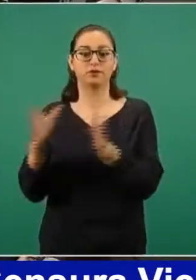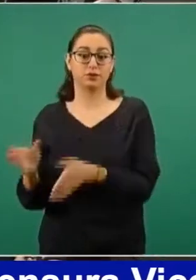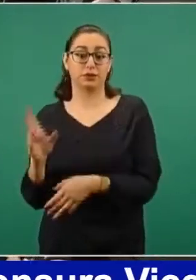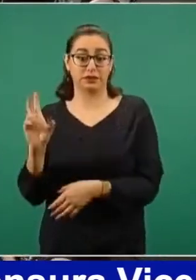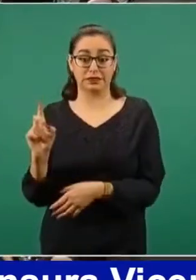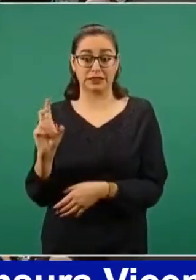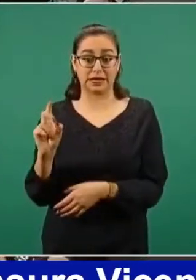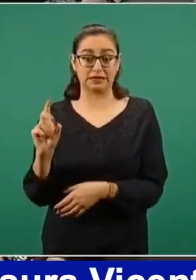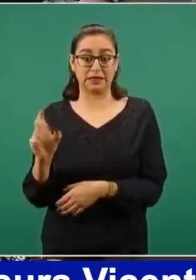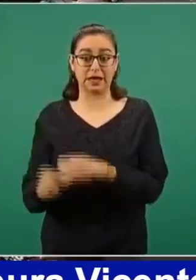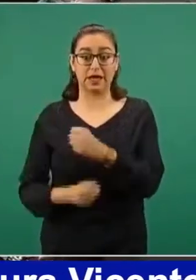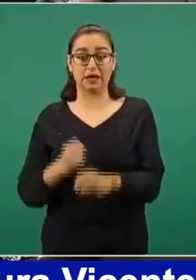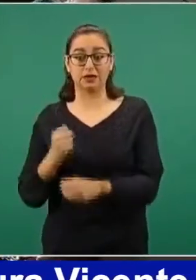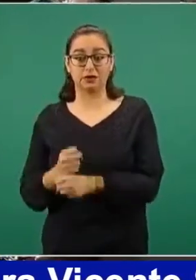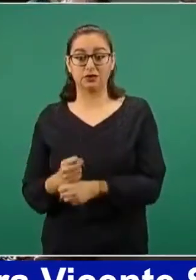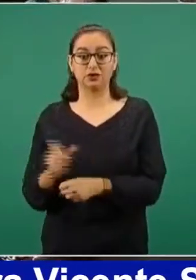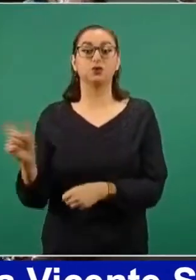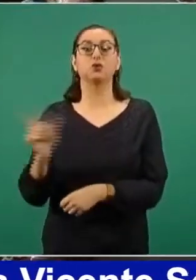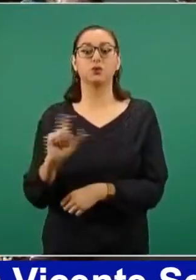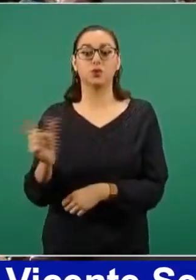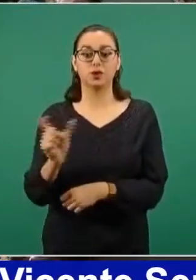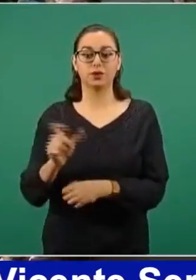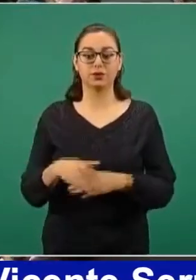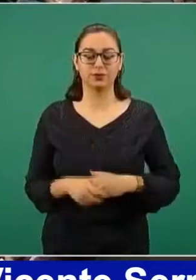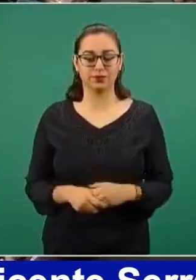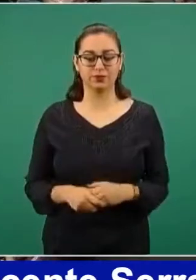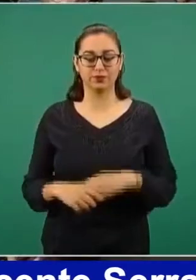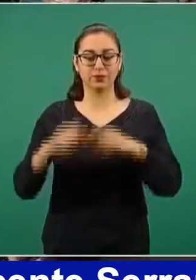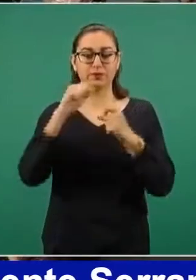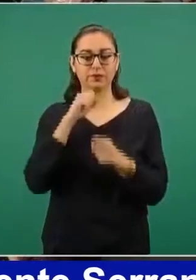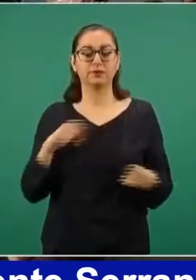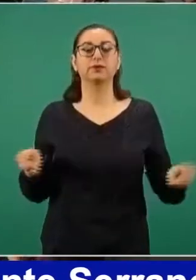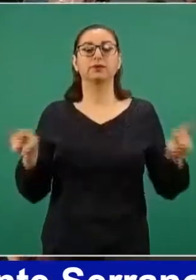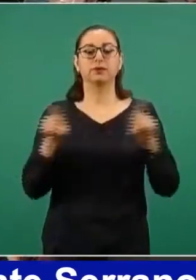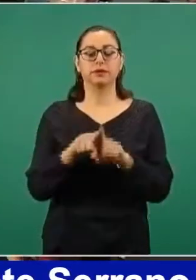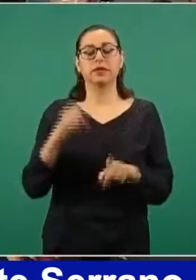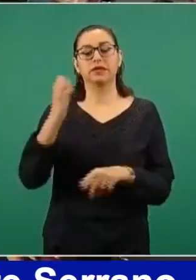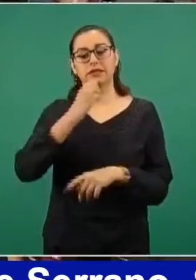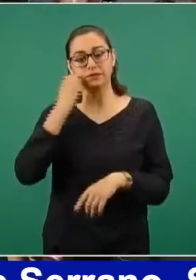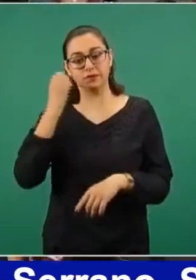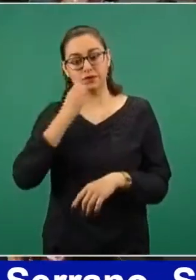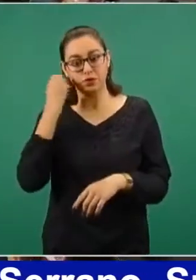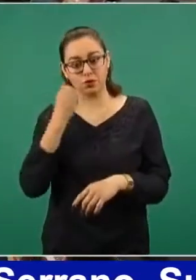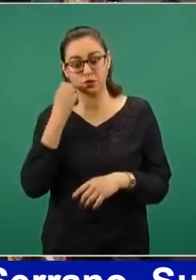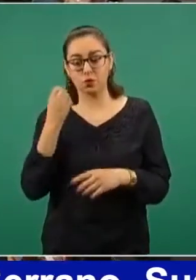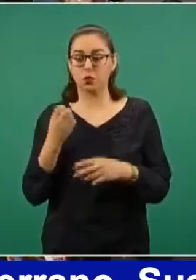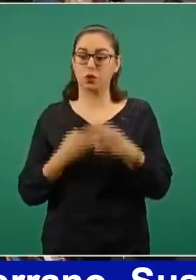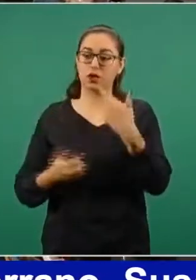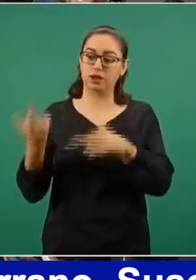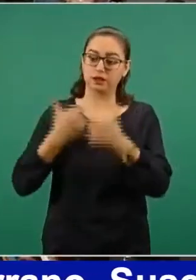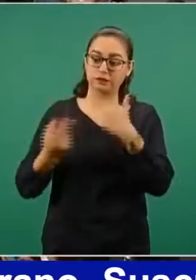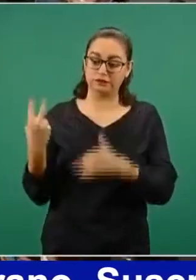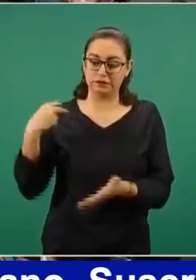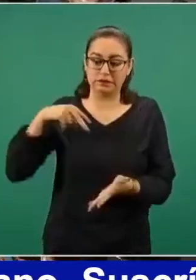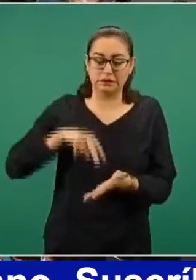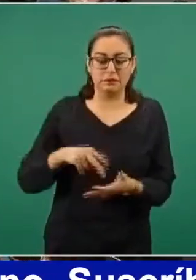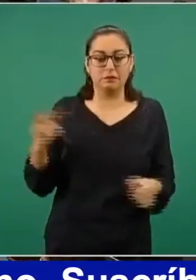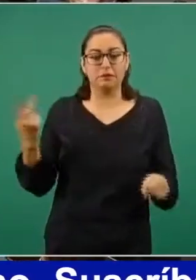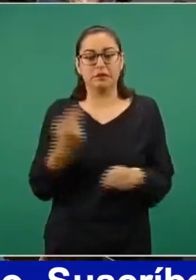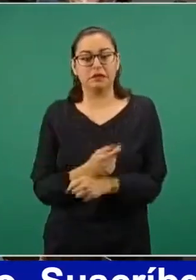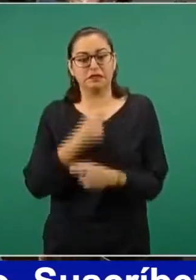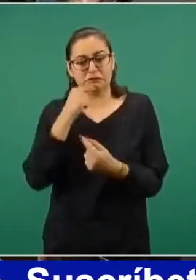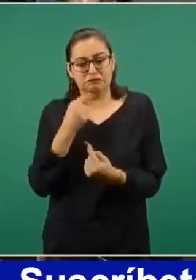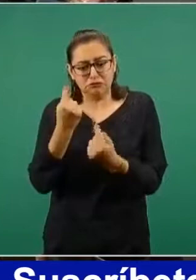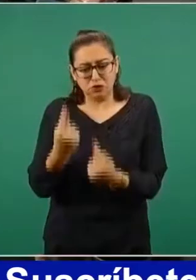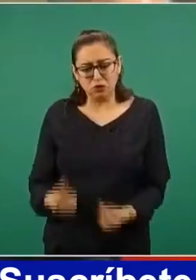si ya tienen más o menos un estimado? Y también sobre el regreso a clases, los más chiquititos, los de preescolar,